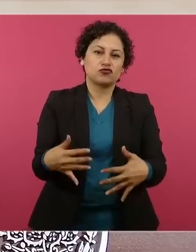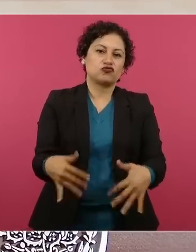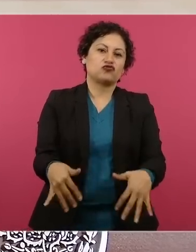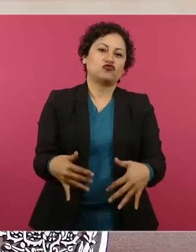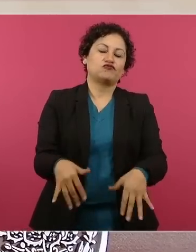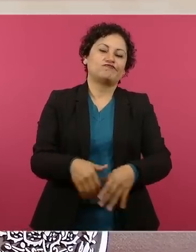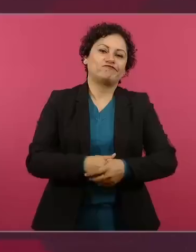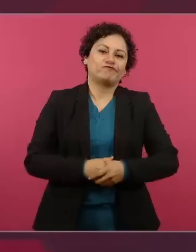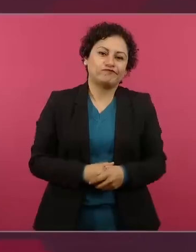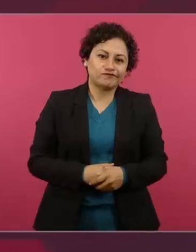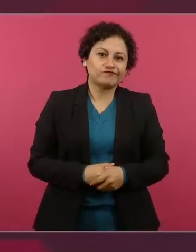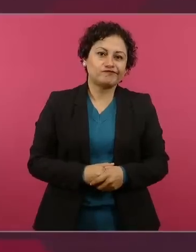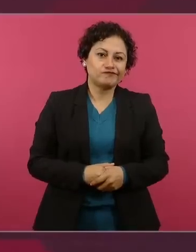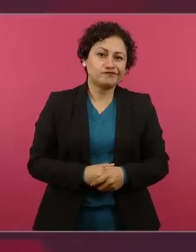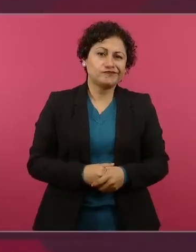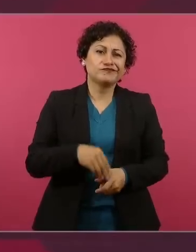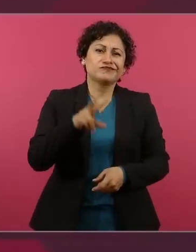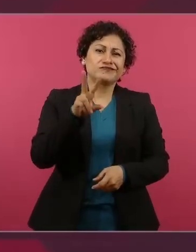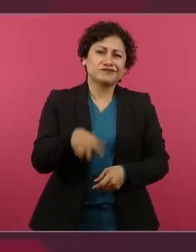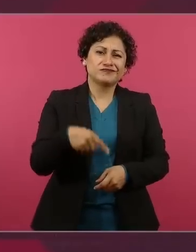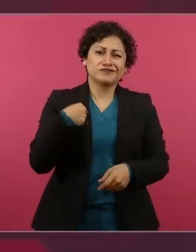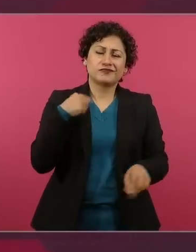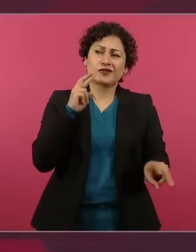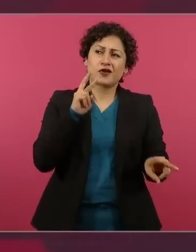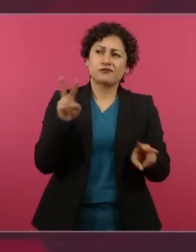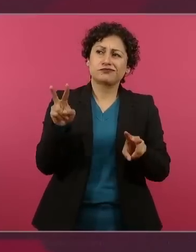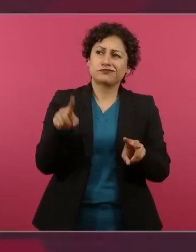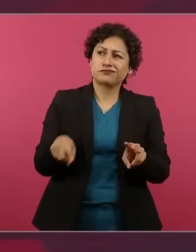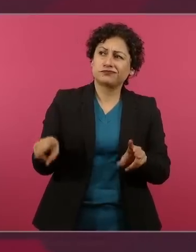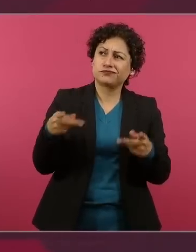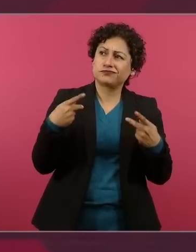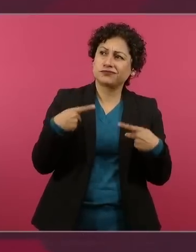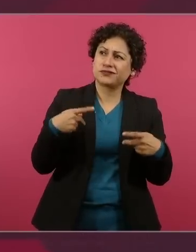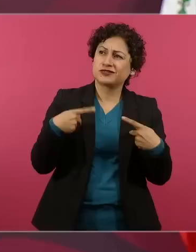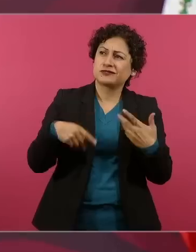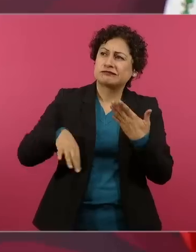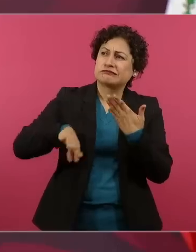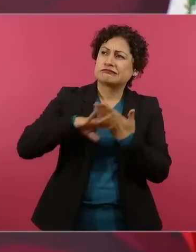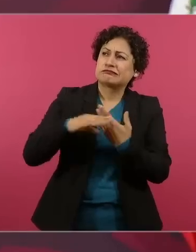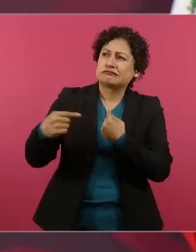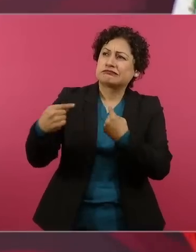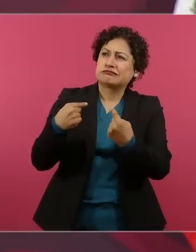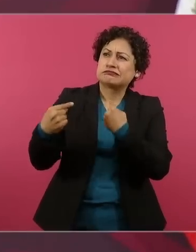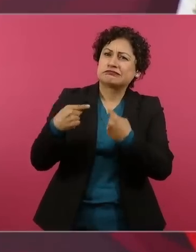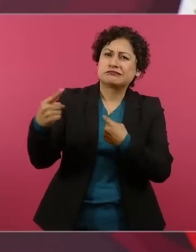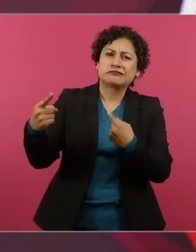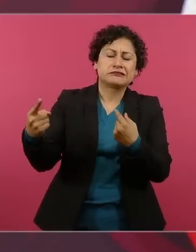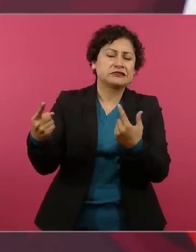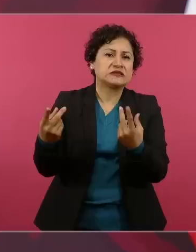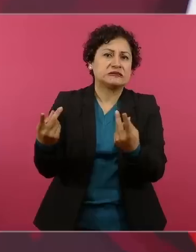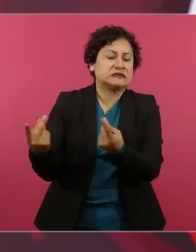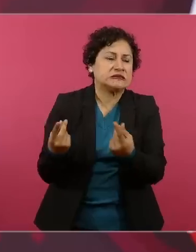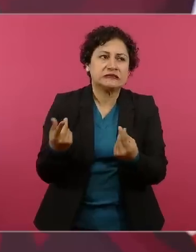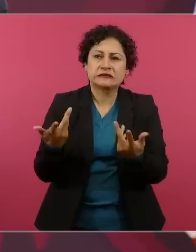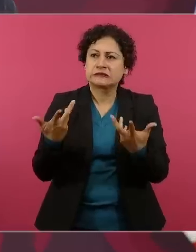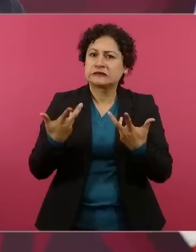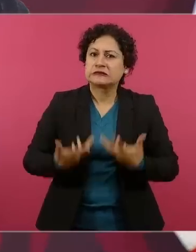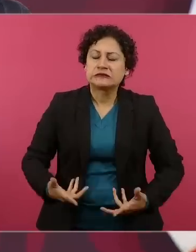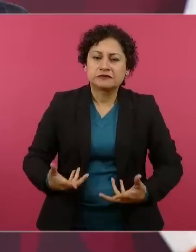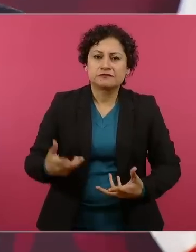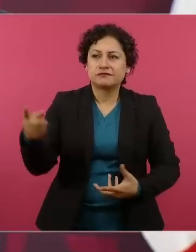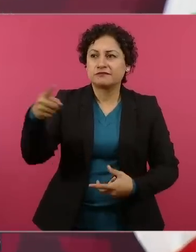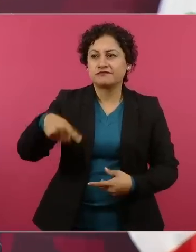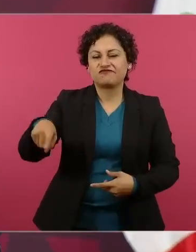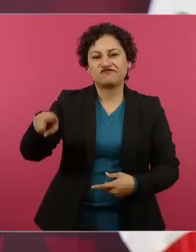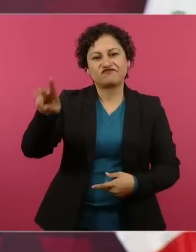no saben qué hacer estos corruptos y sus voceros.